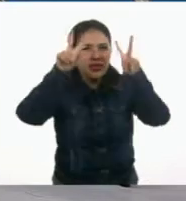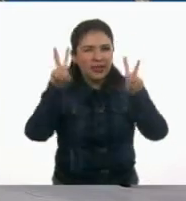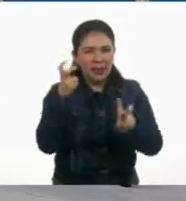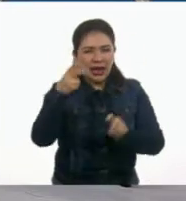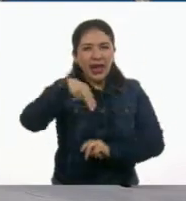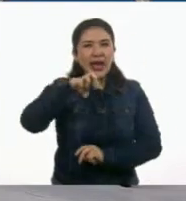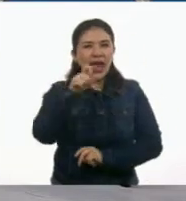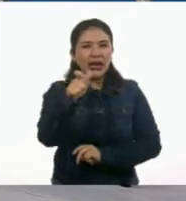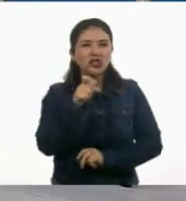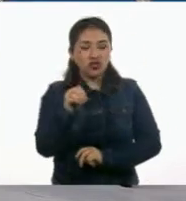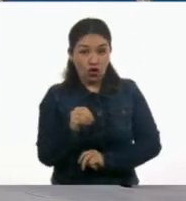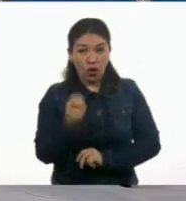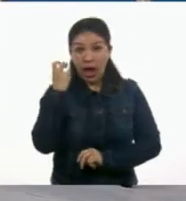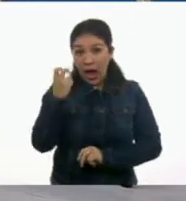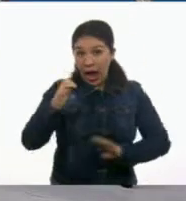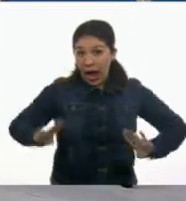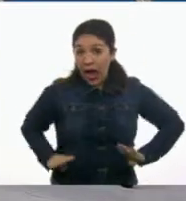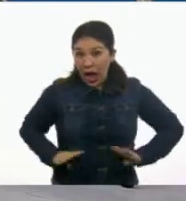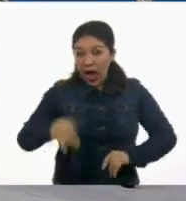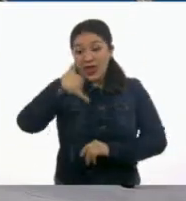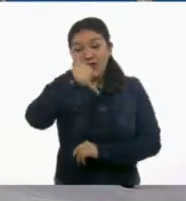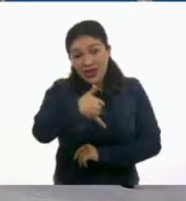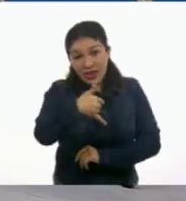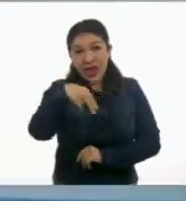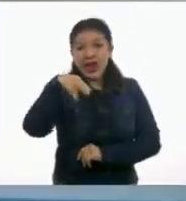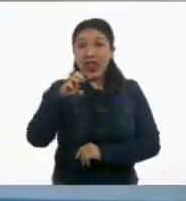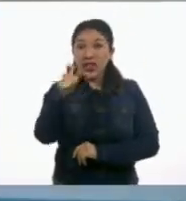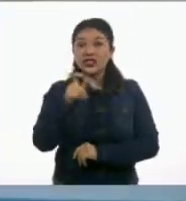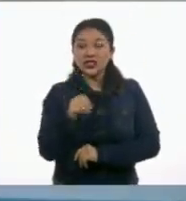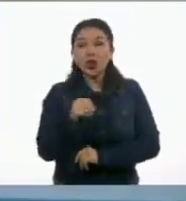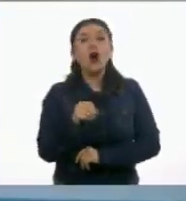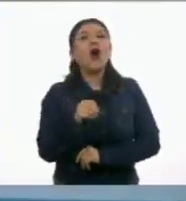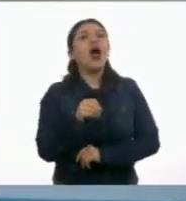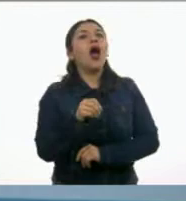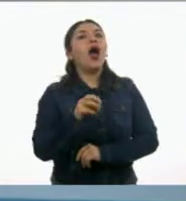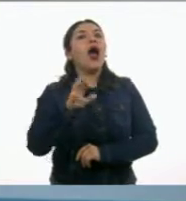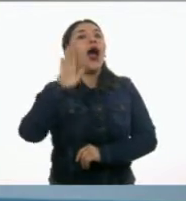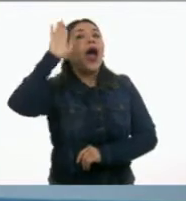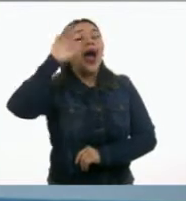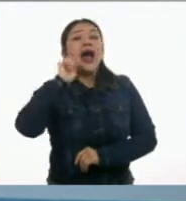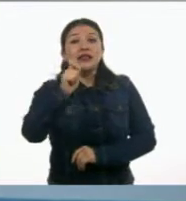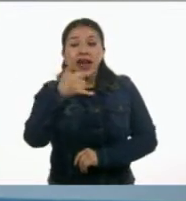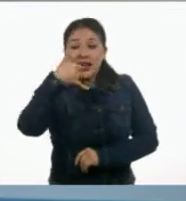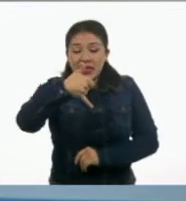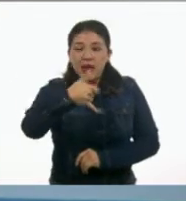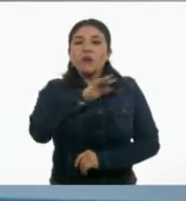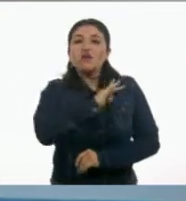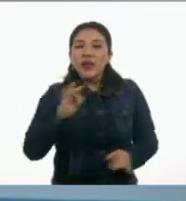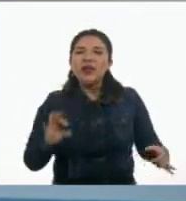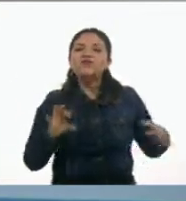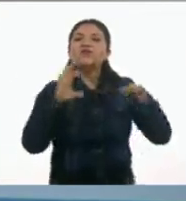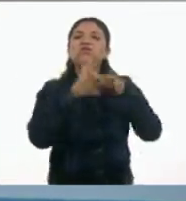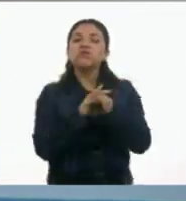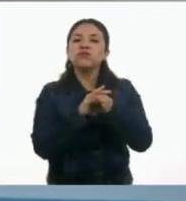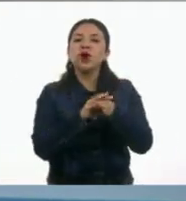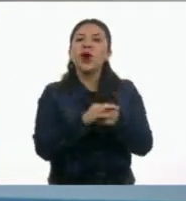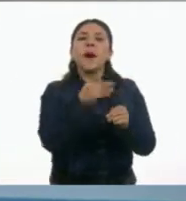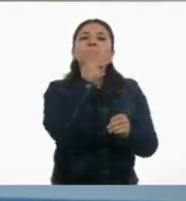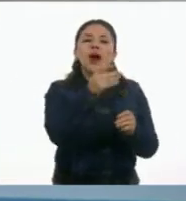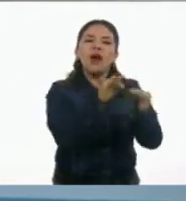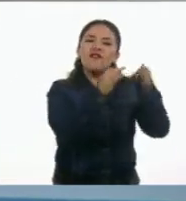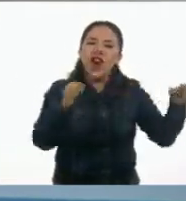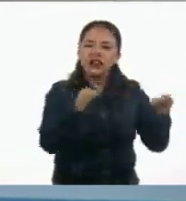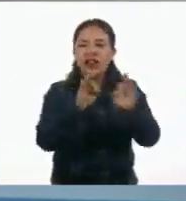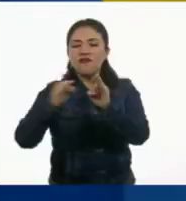nexos. Los nexos coordinantes. ¡Ay, ay, ay, ay! Unen oraciones independientes dentro de una misma